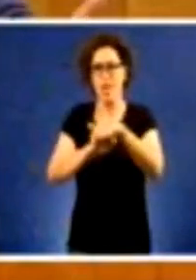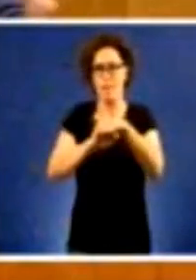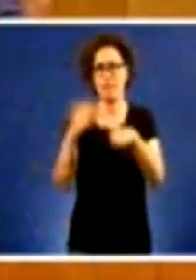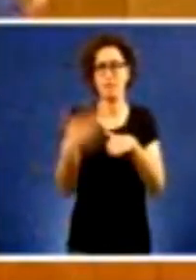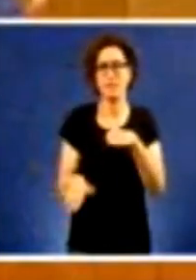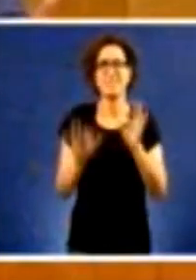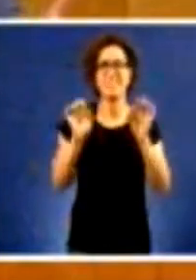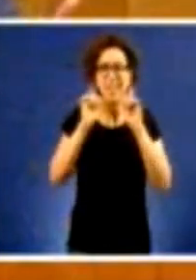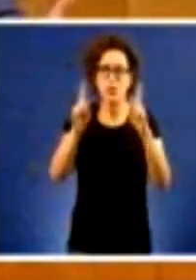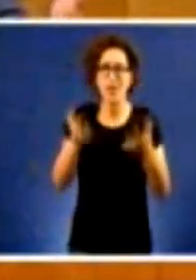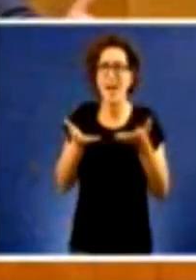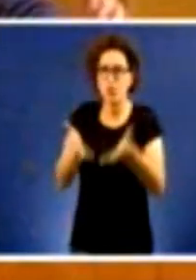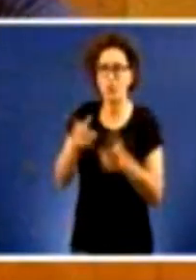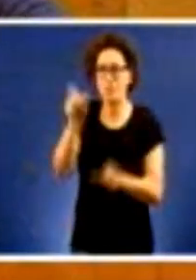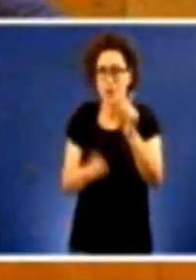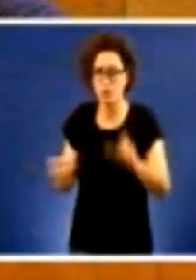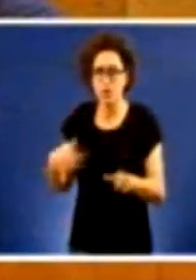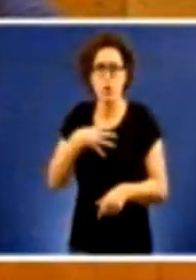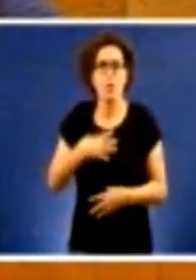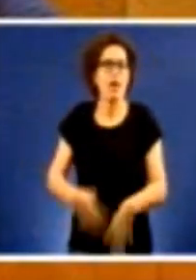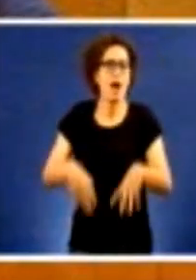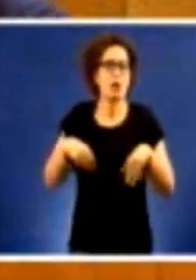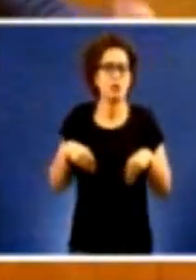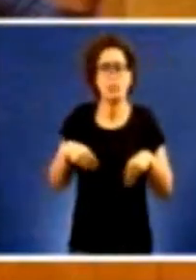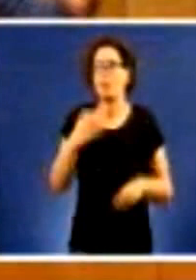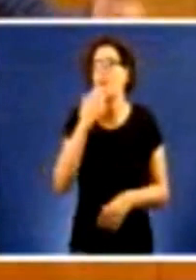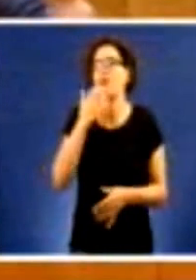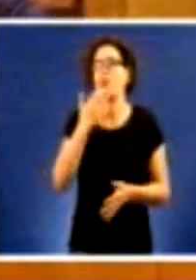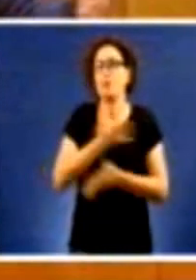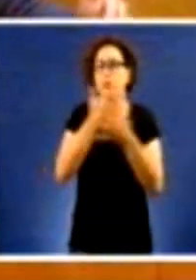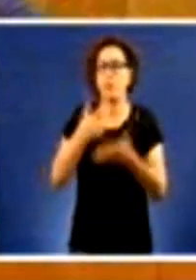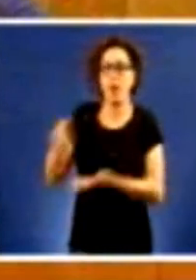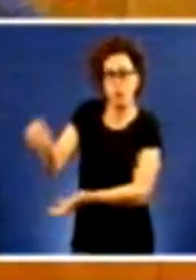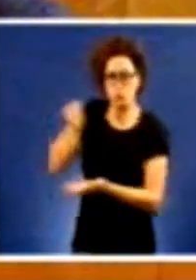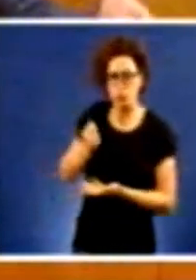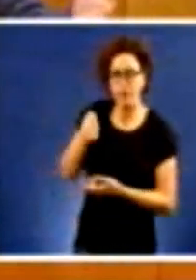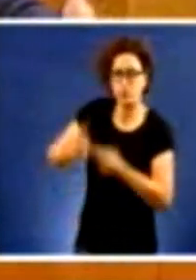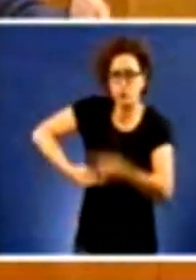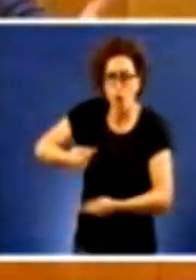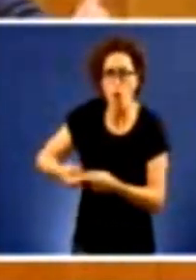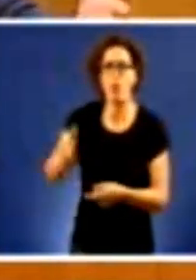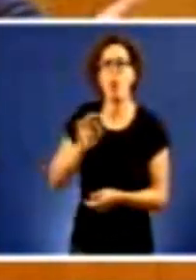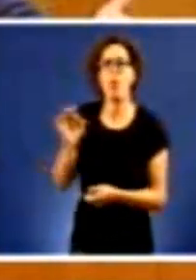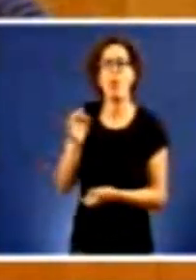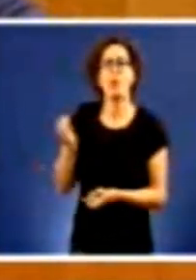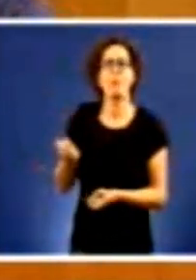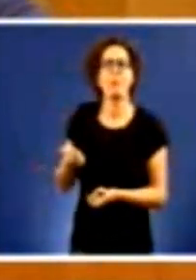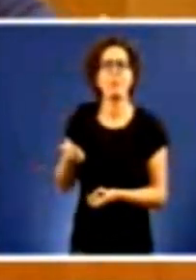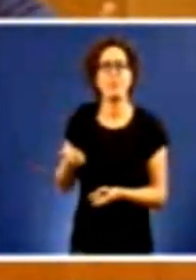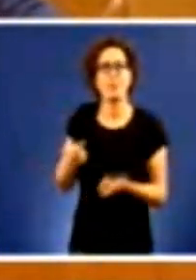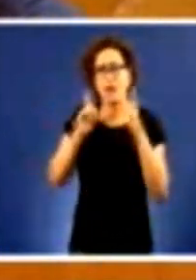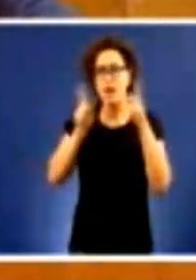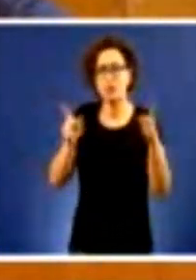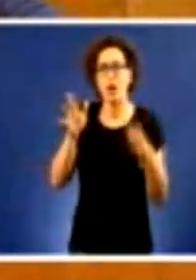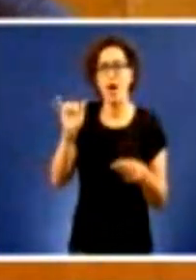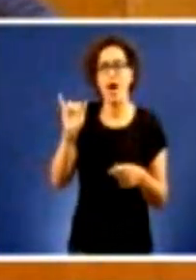persoas que non poden asumir pois unha unha sucesión ou un cando hai un exceso